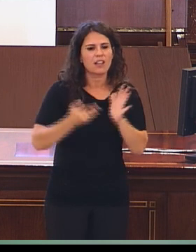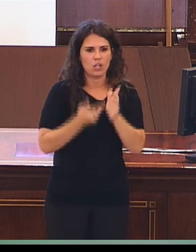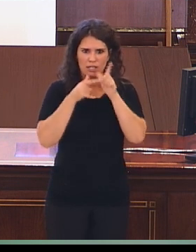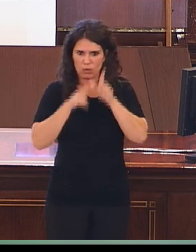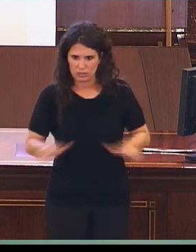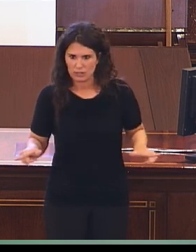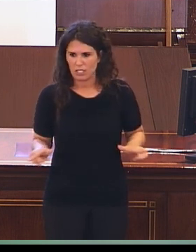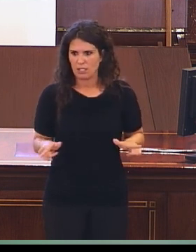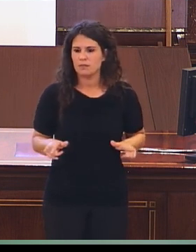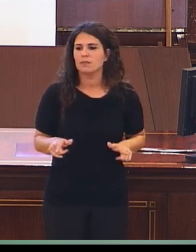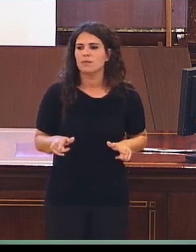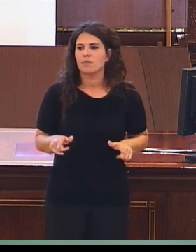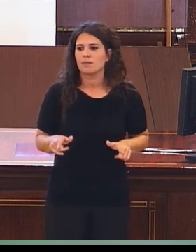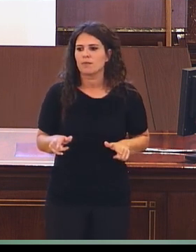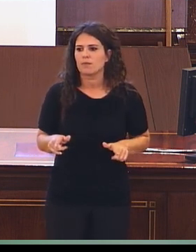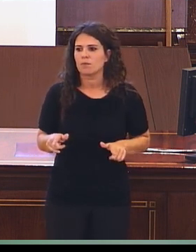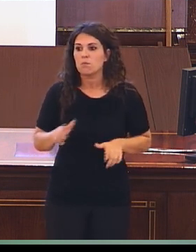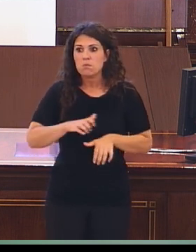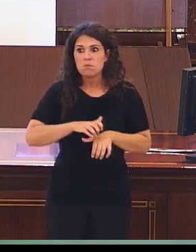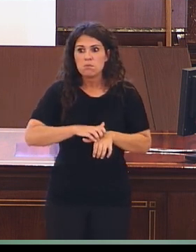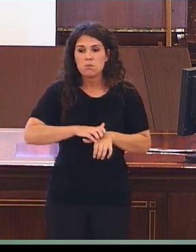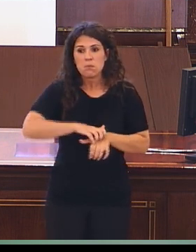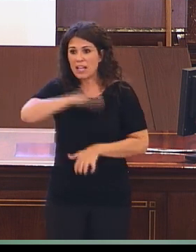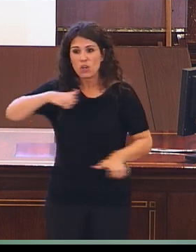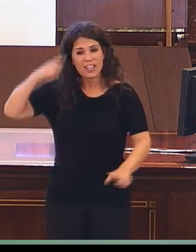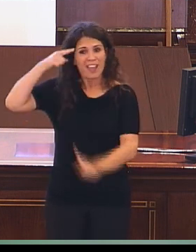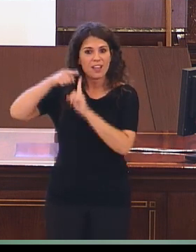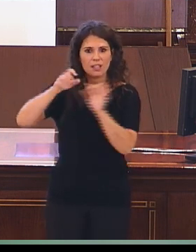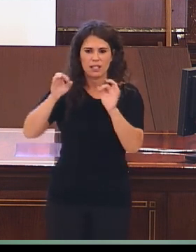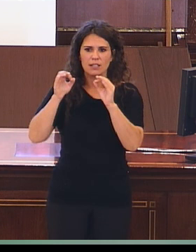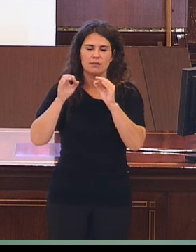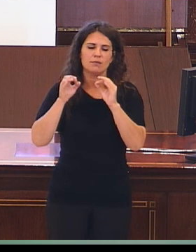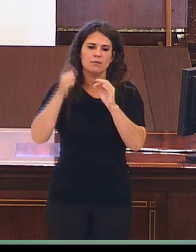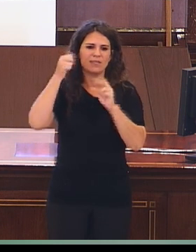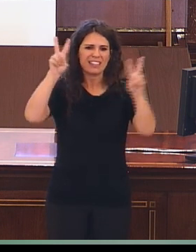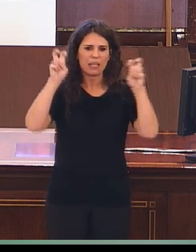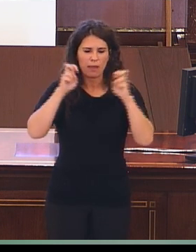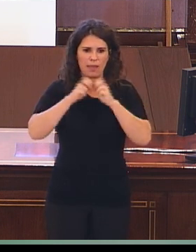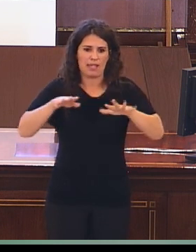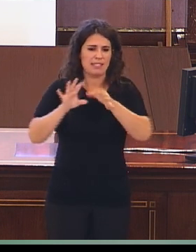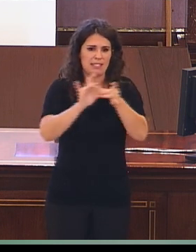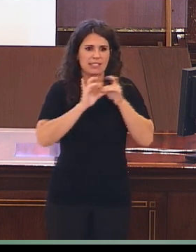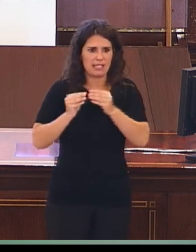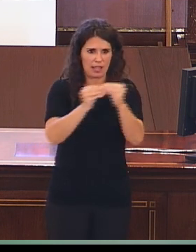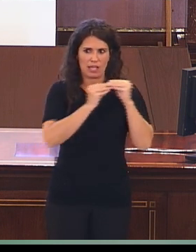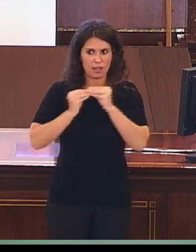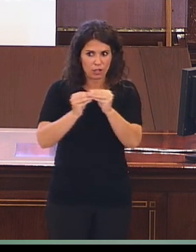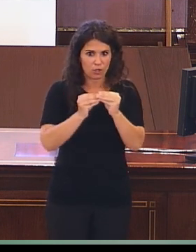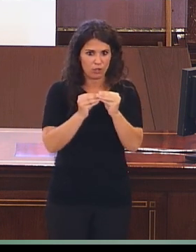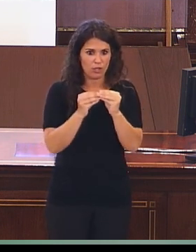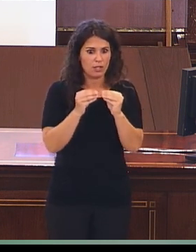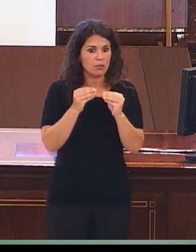Muy interesados, gran parte de ellos, en la cuestión de la estandarización, si es algo positivo o negativo